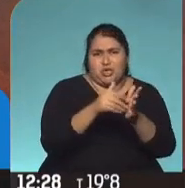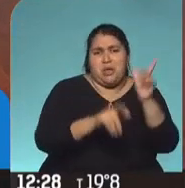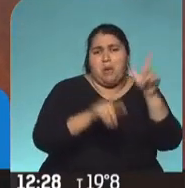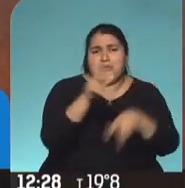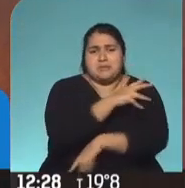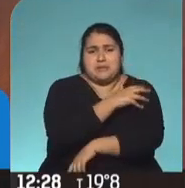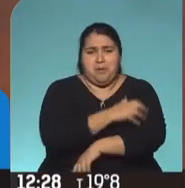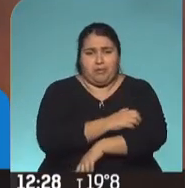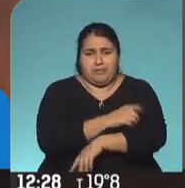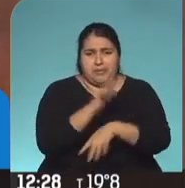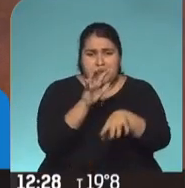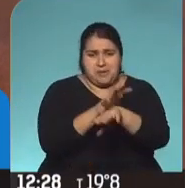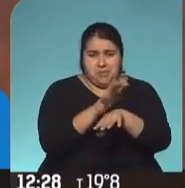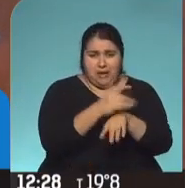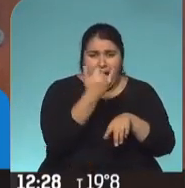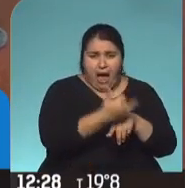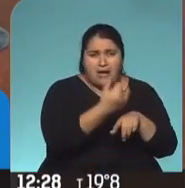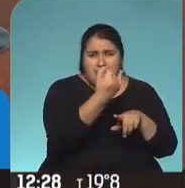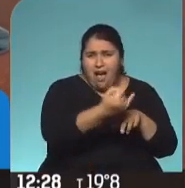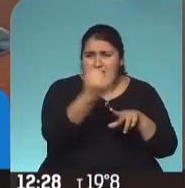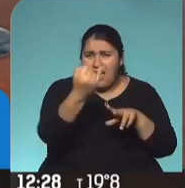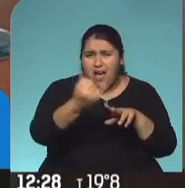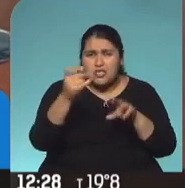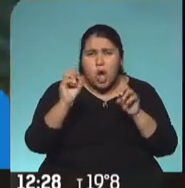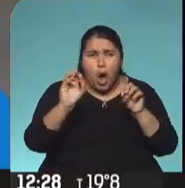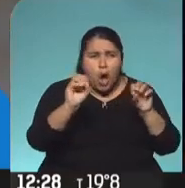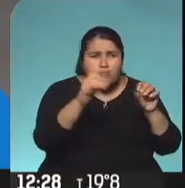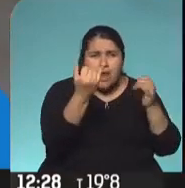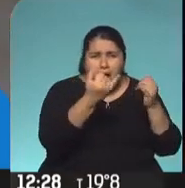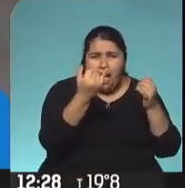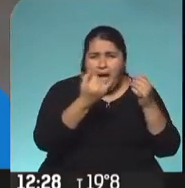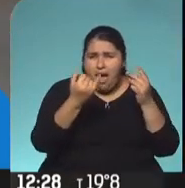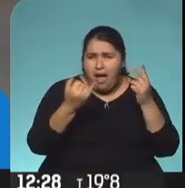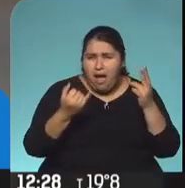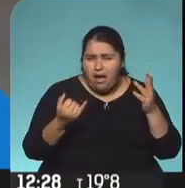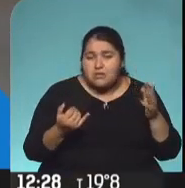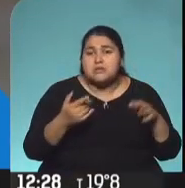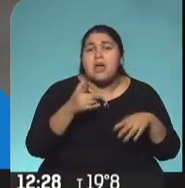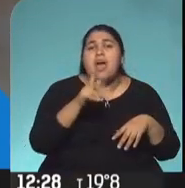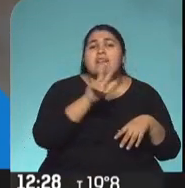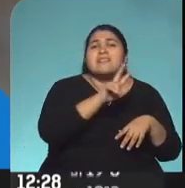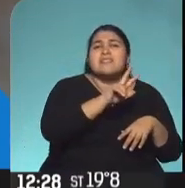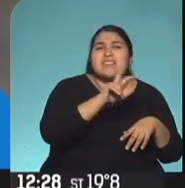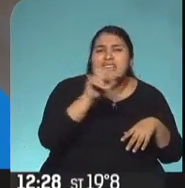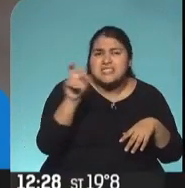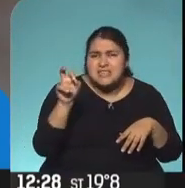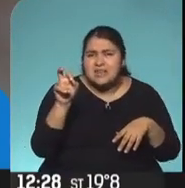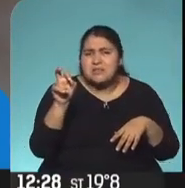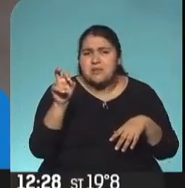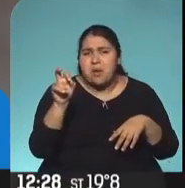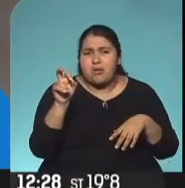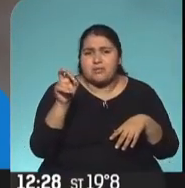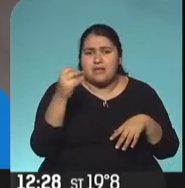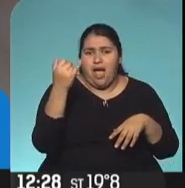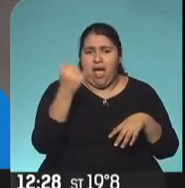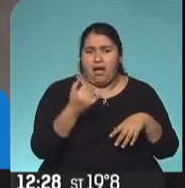ese número no se redondea, cada uno de ellos tiene nombre y apellido. Y si el número 388 fuese tu hijo o tu hija o mi hijo o